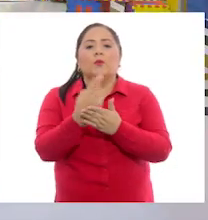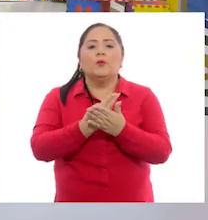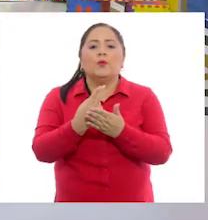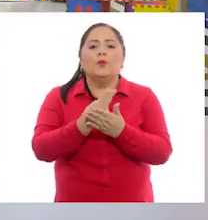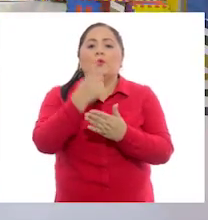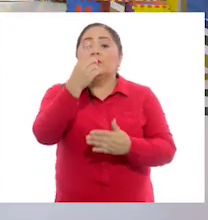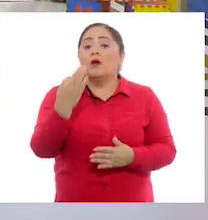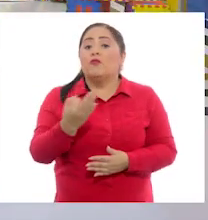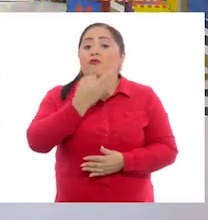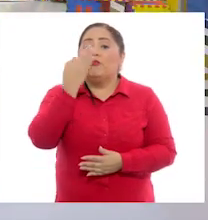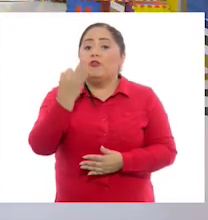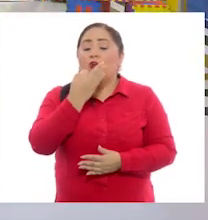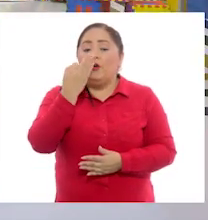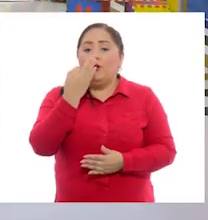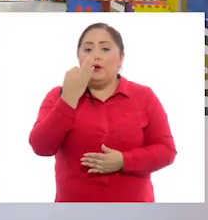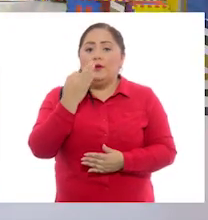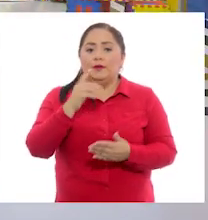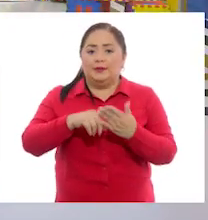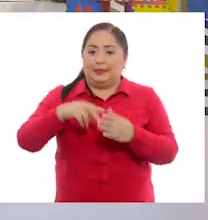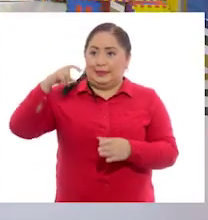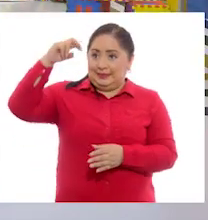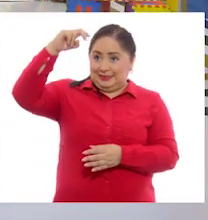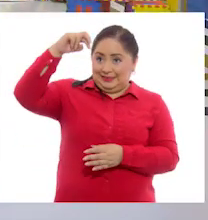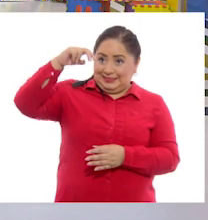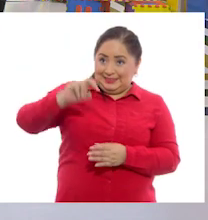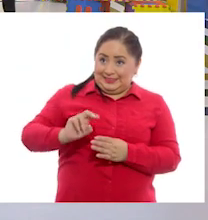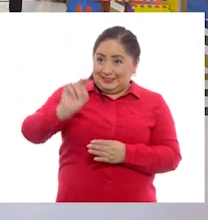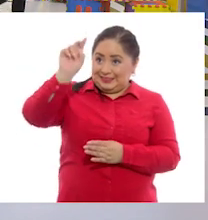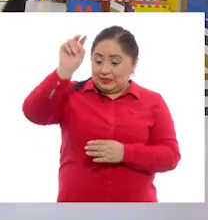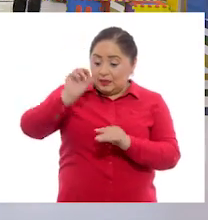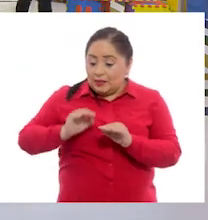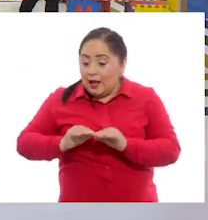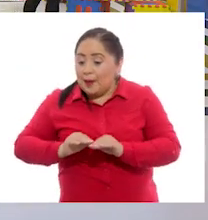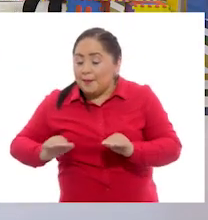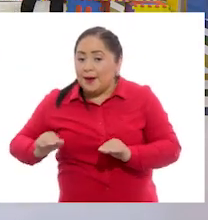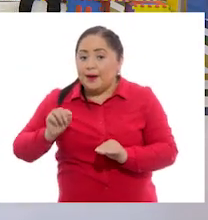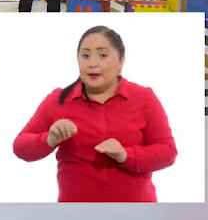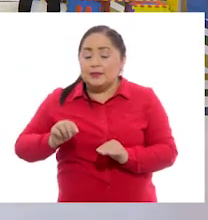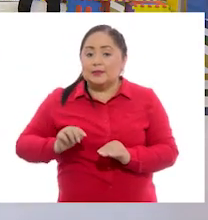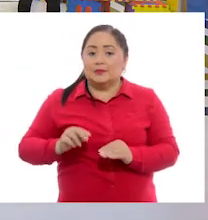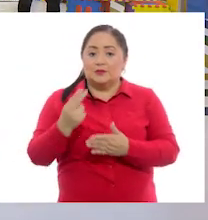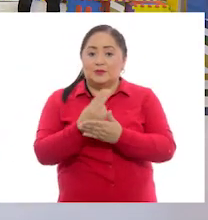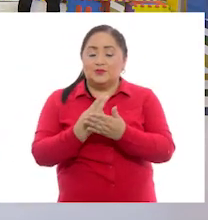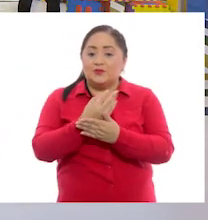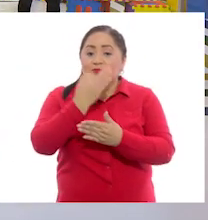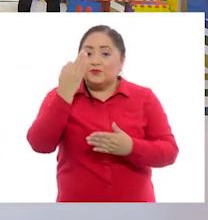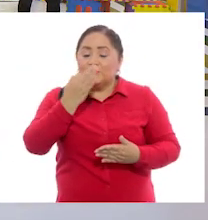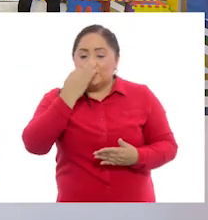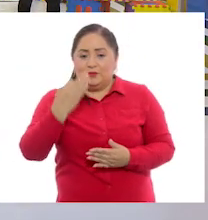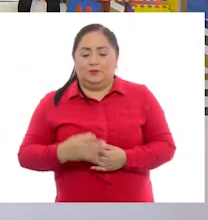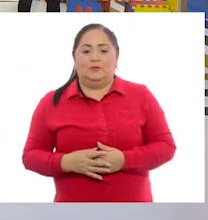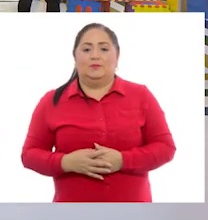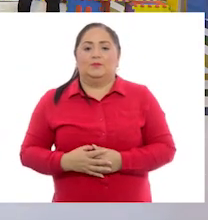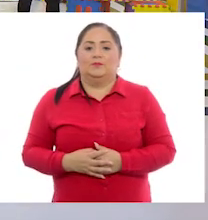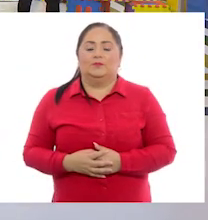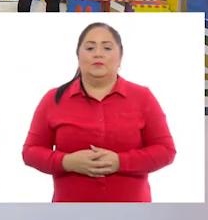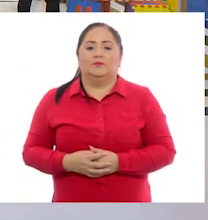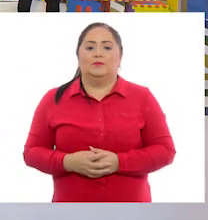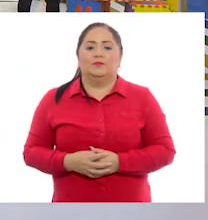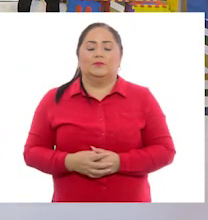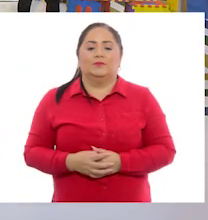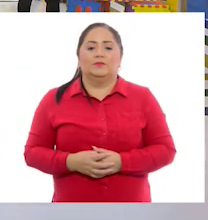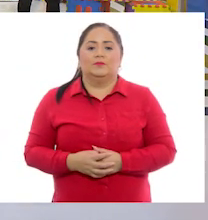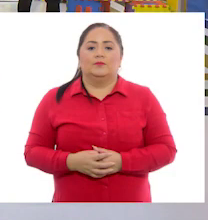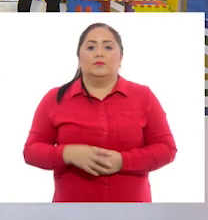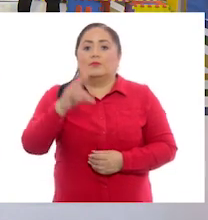una flor debajo de la escalera. Dibujen una flor debajo de la escalera. Concéntrense,